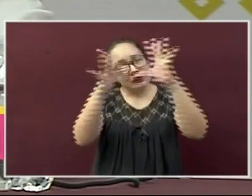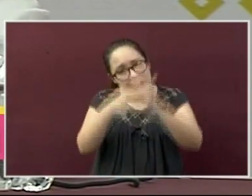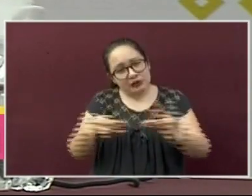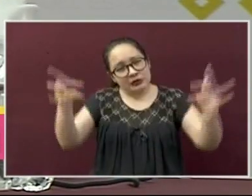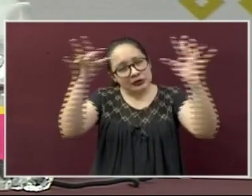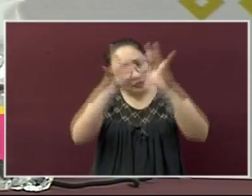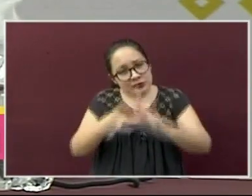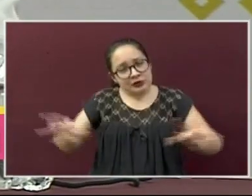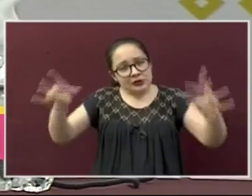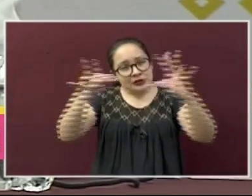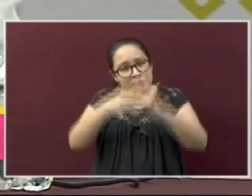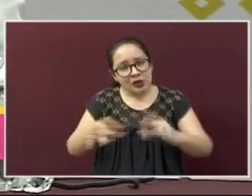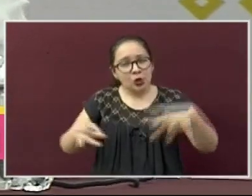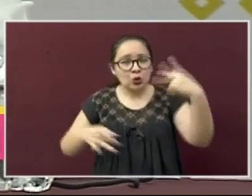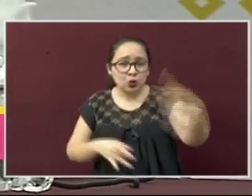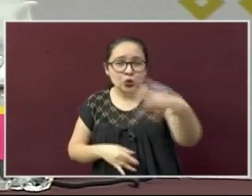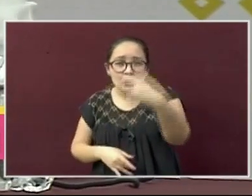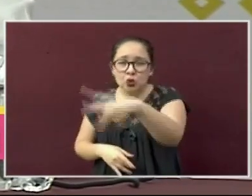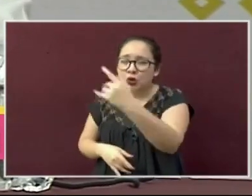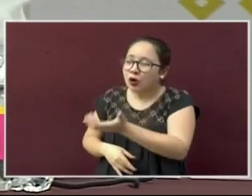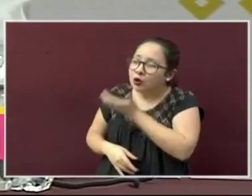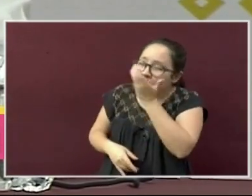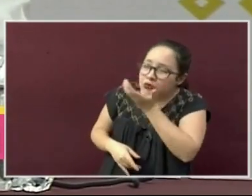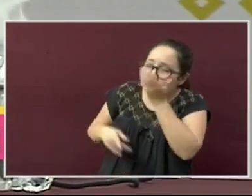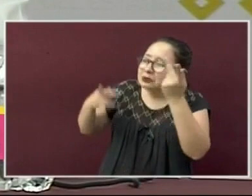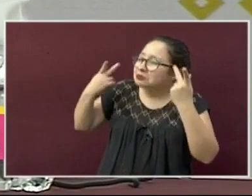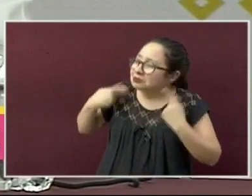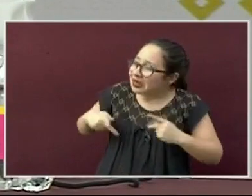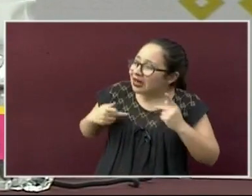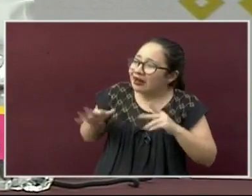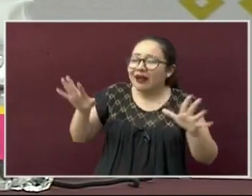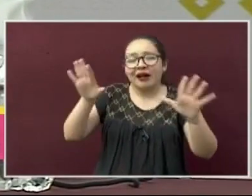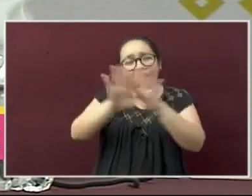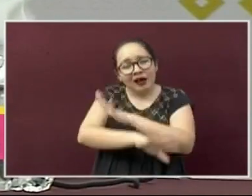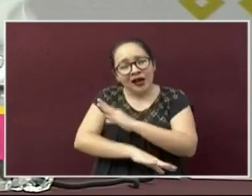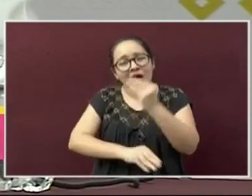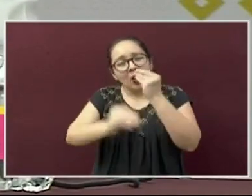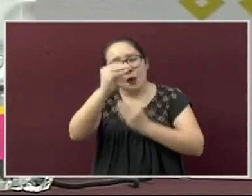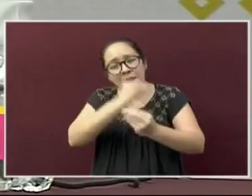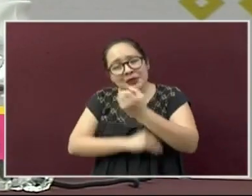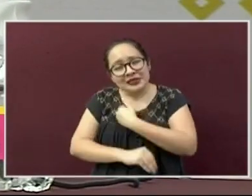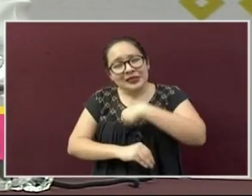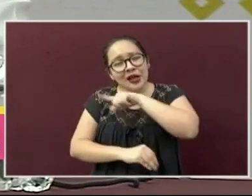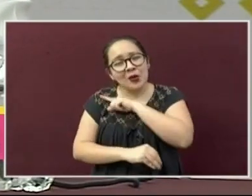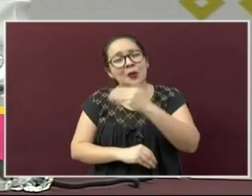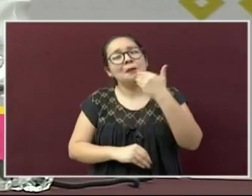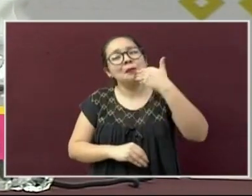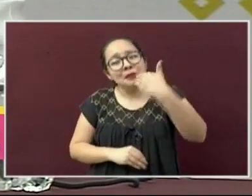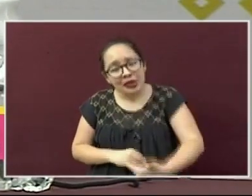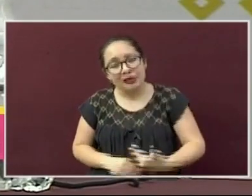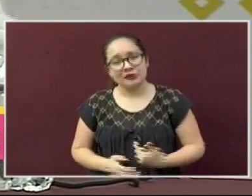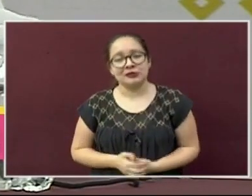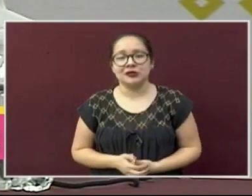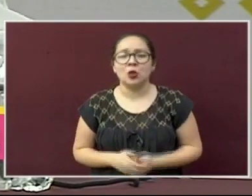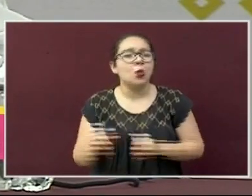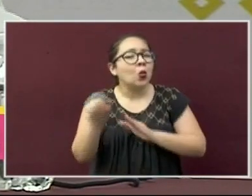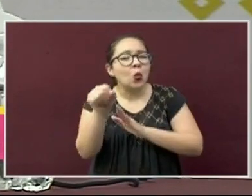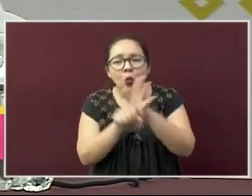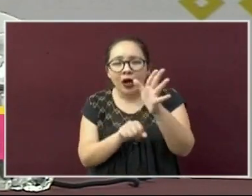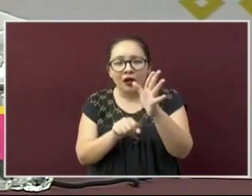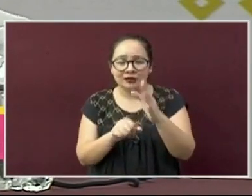hábitos alimentarios, consumiendo productos saludables, principalmente